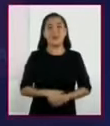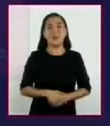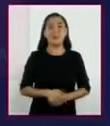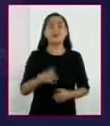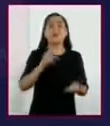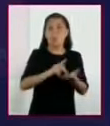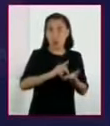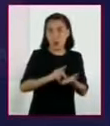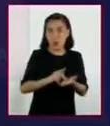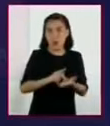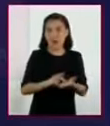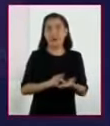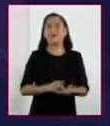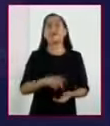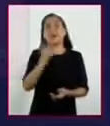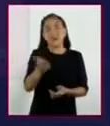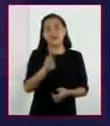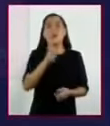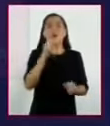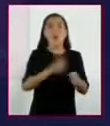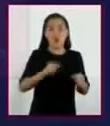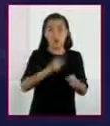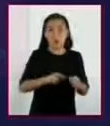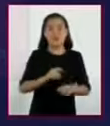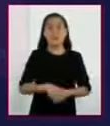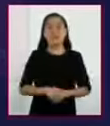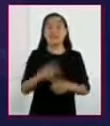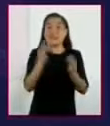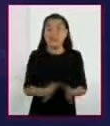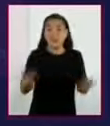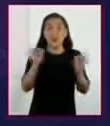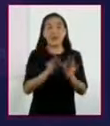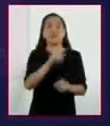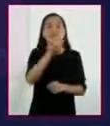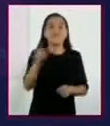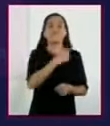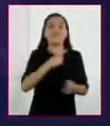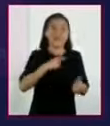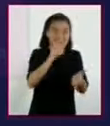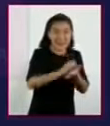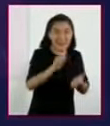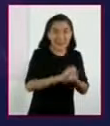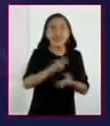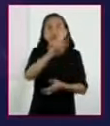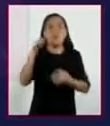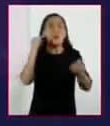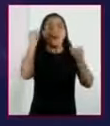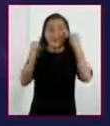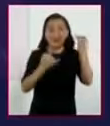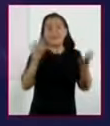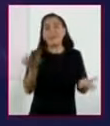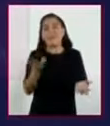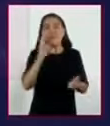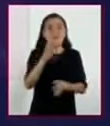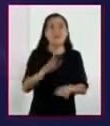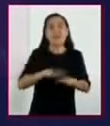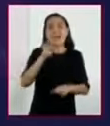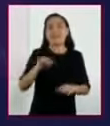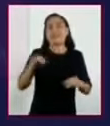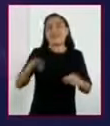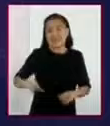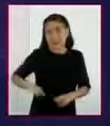polígrafos y colores. Es importante que vayan tomando notas de las ideas que les parezcan más